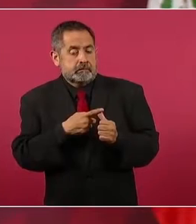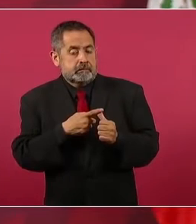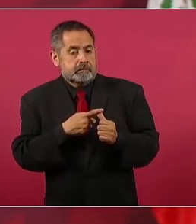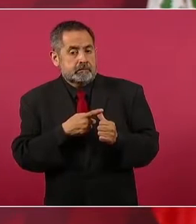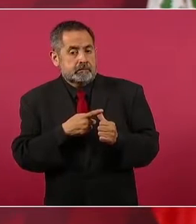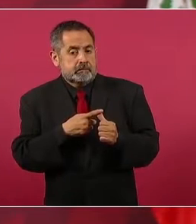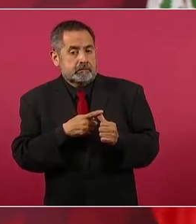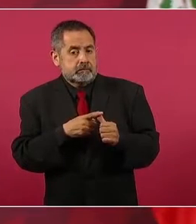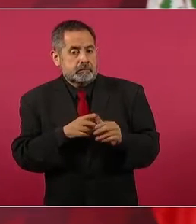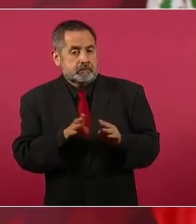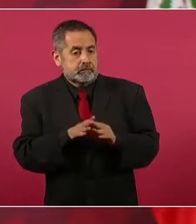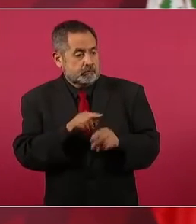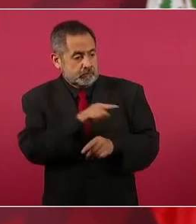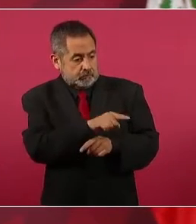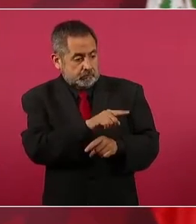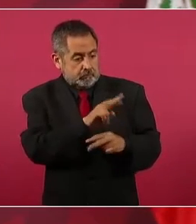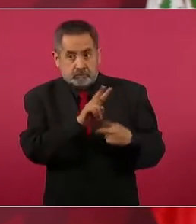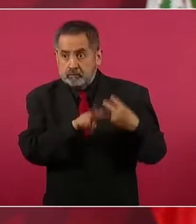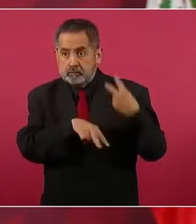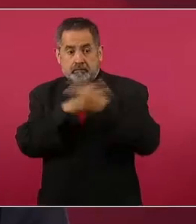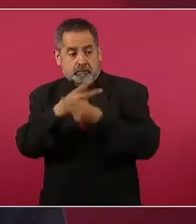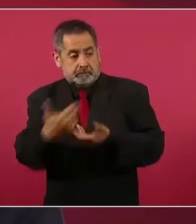a Sudáfrica.